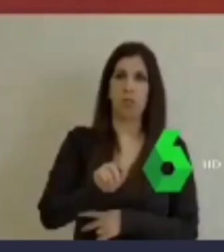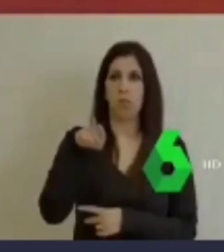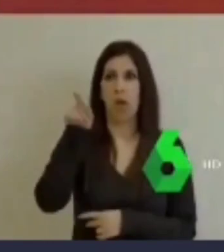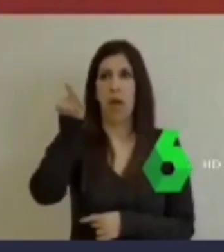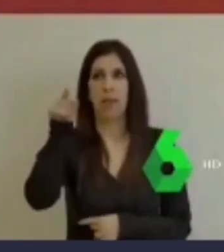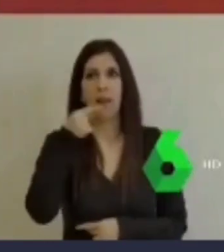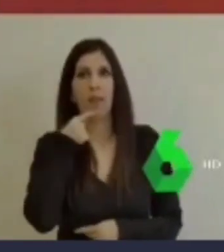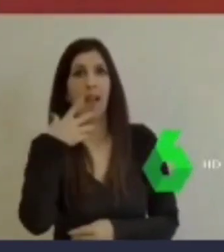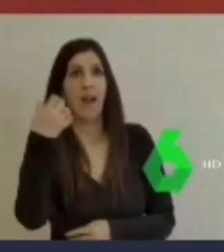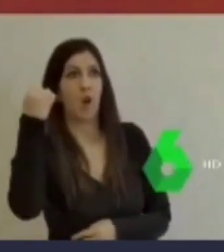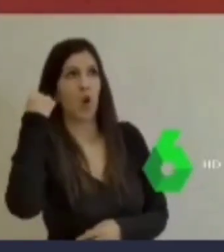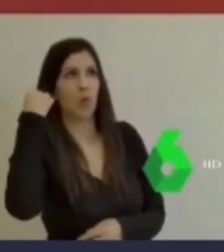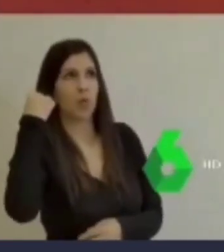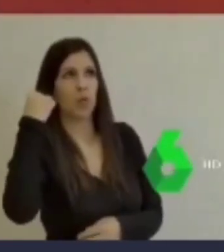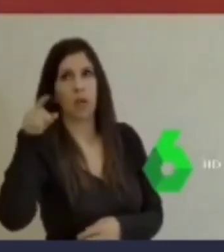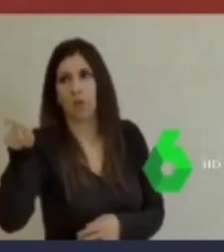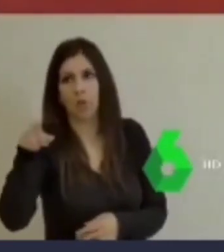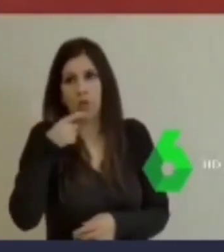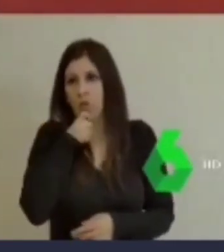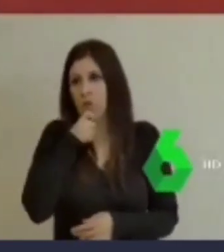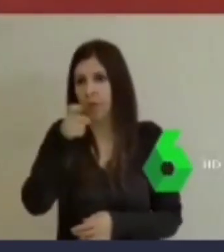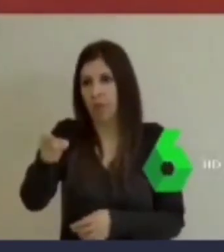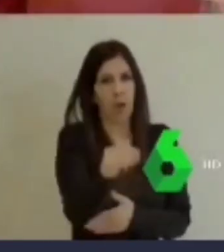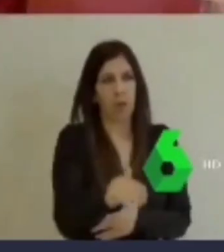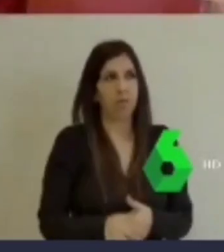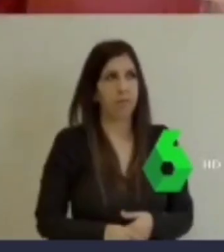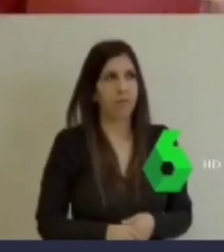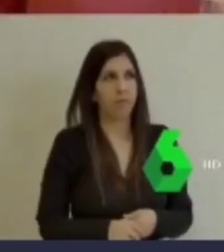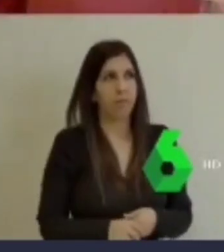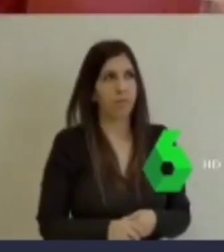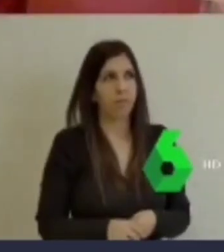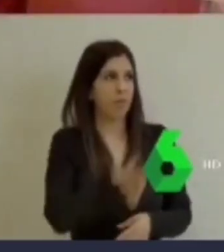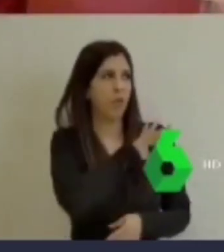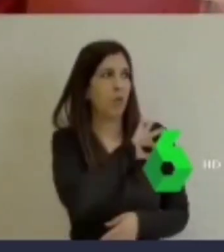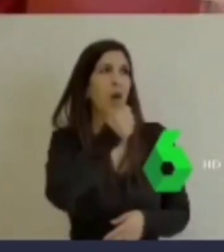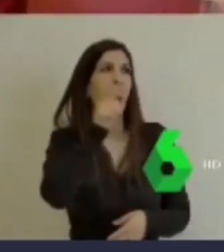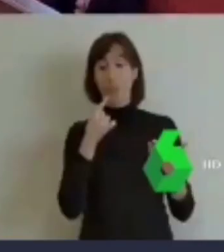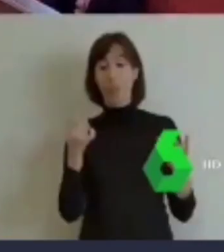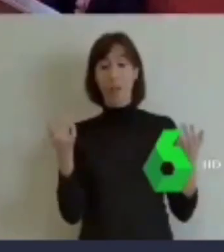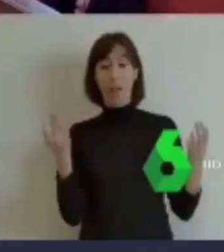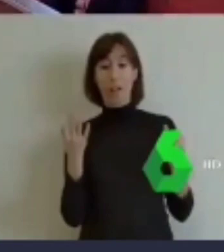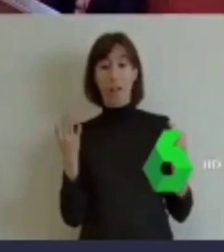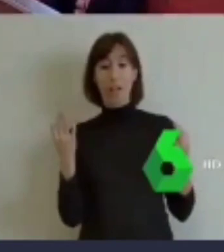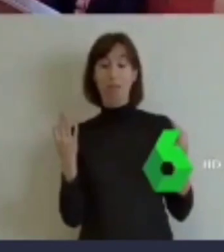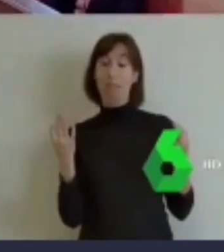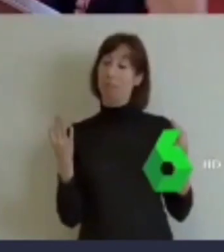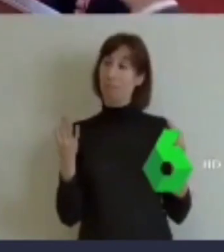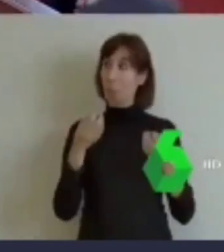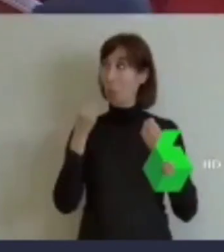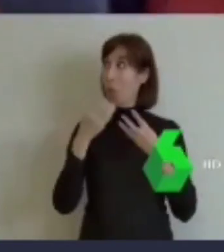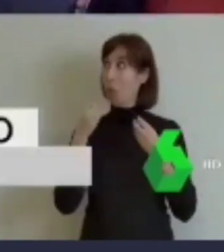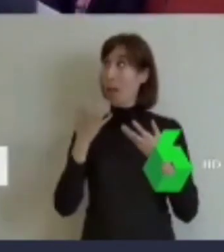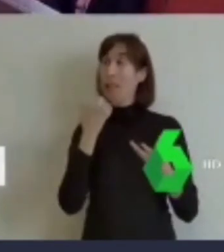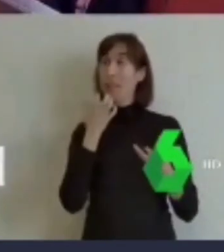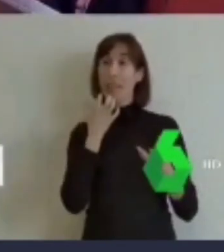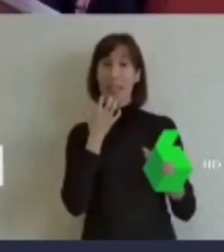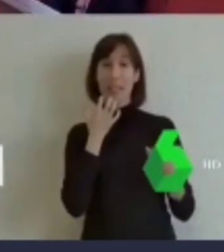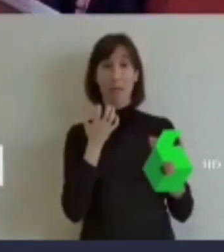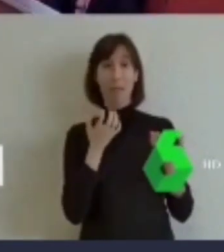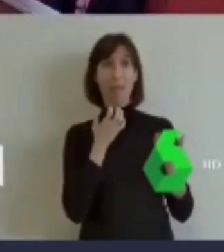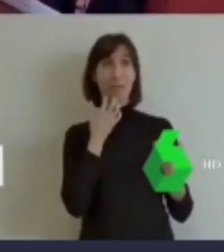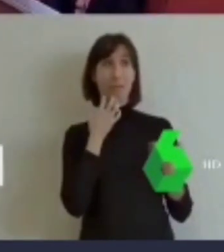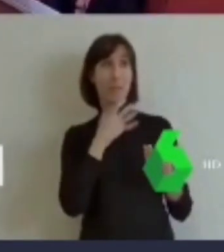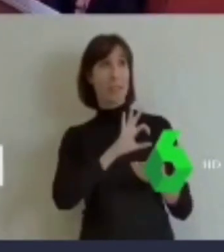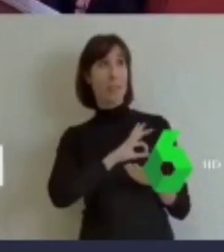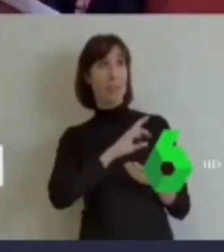que en cada pleno solo escuchaban burradas por su parte. Qué bien cuando se muestra el